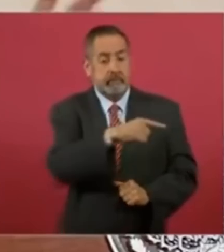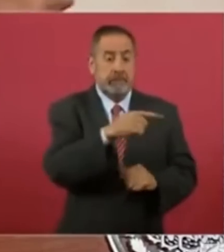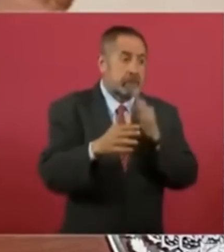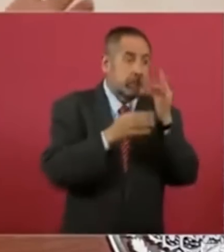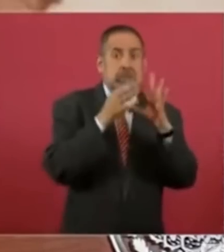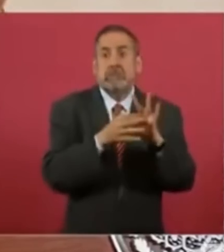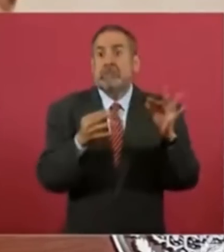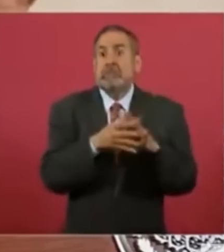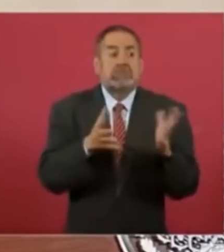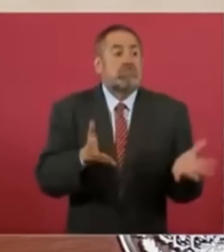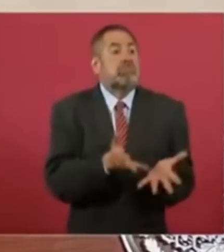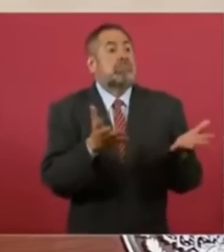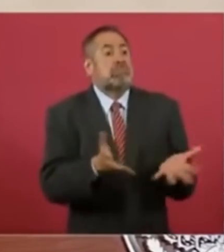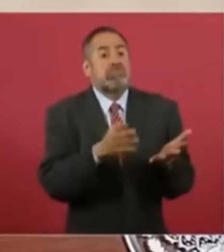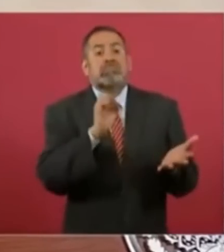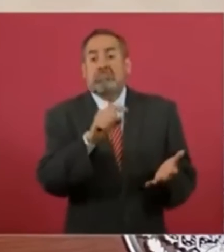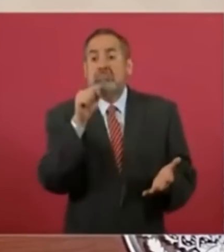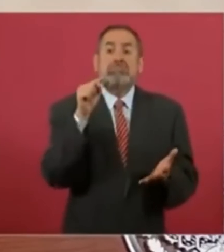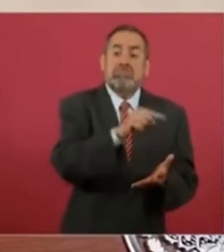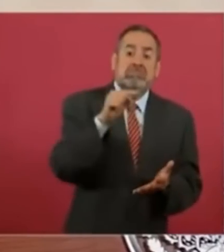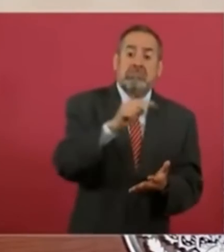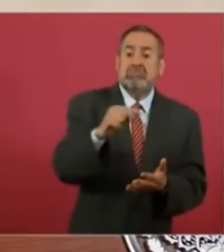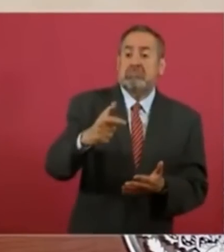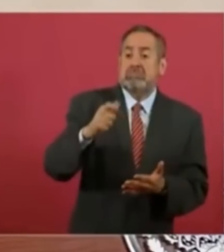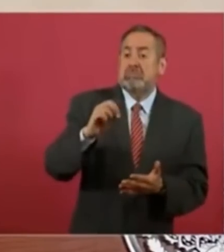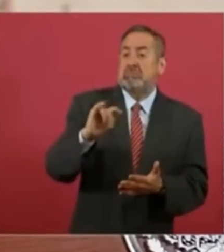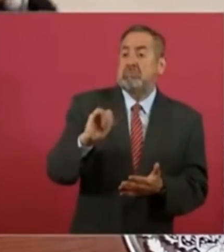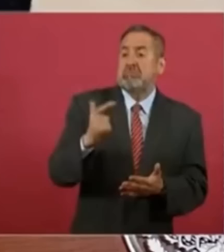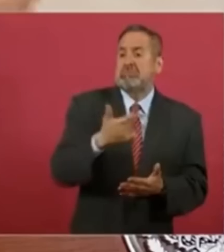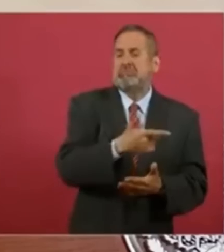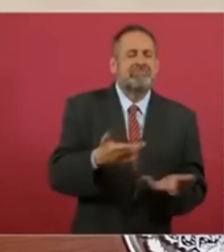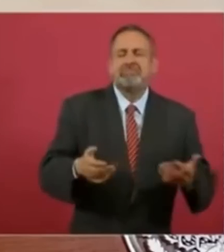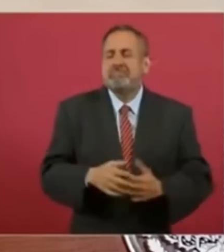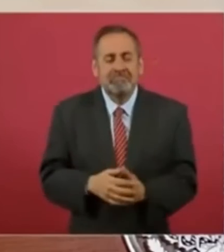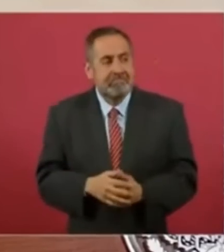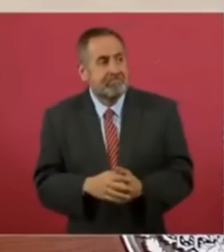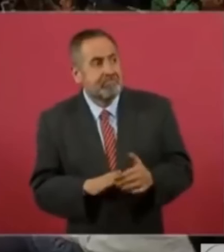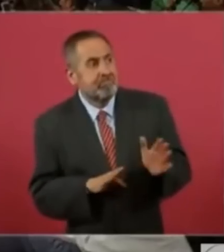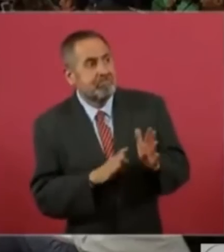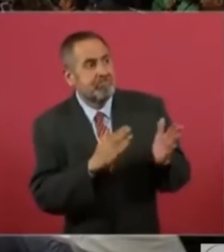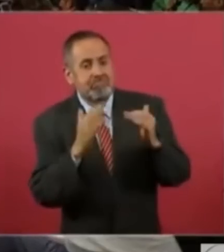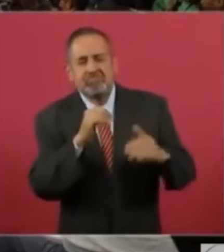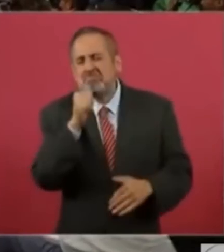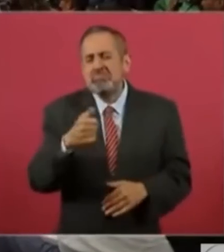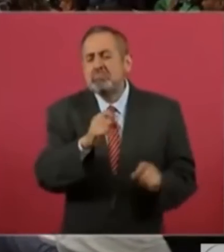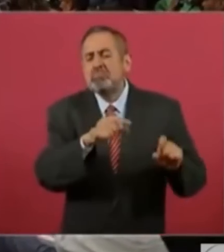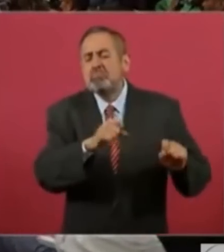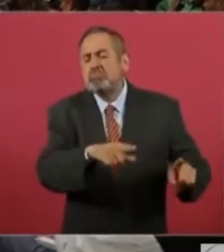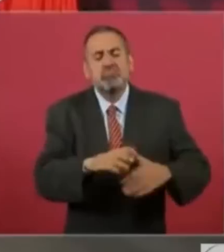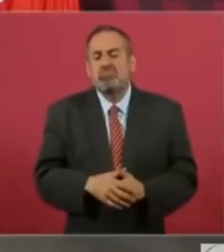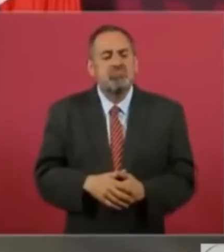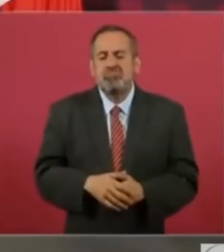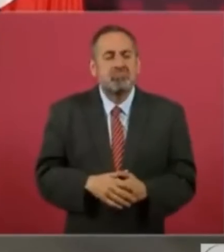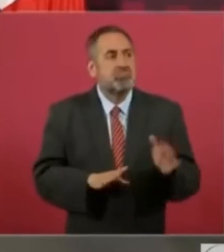pero no, no, no levanta, no van